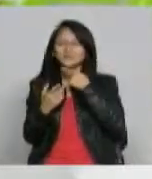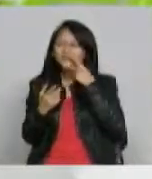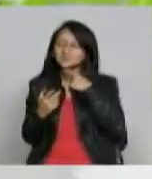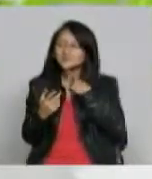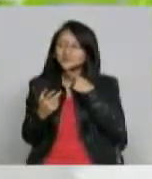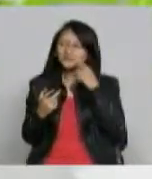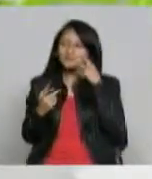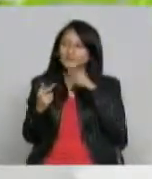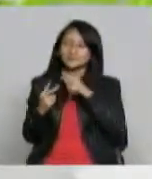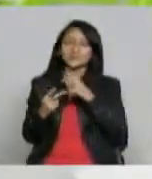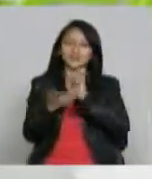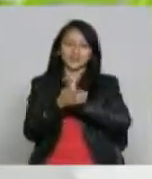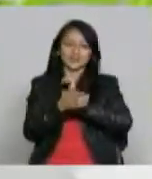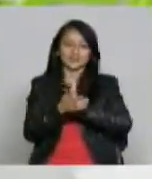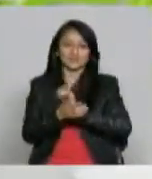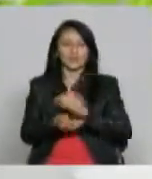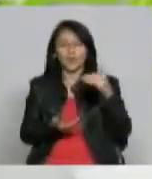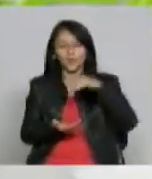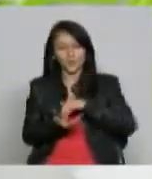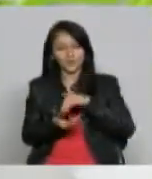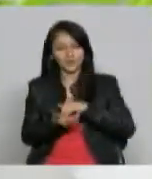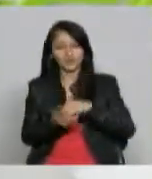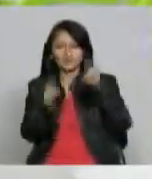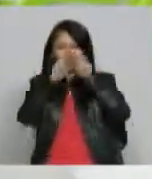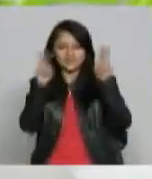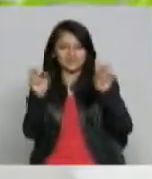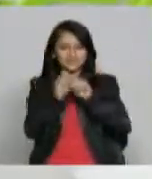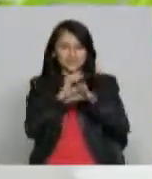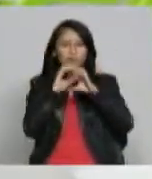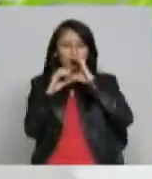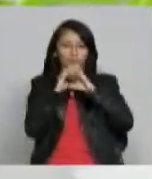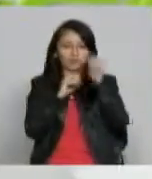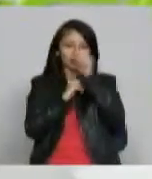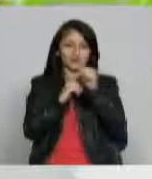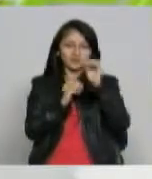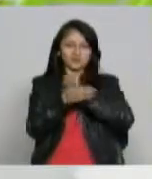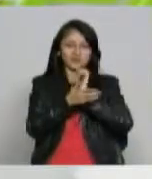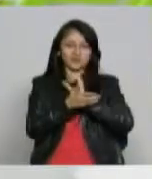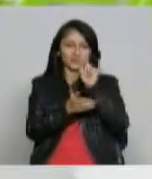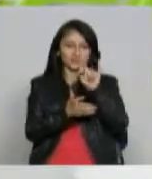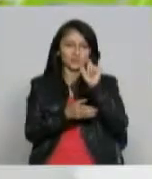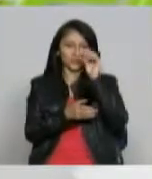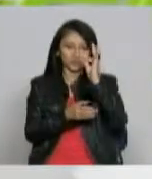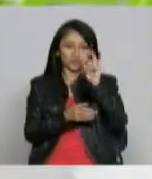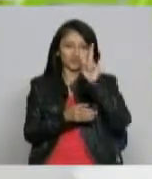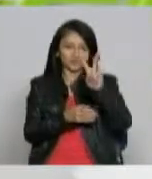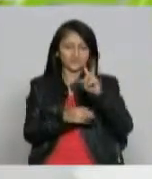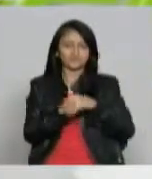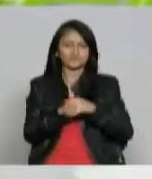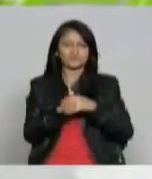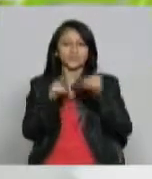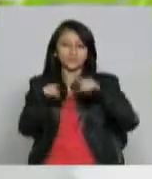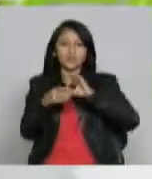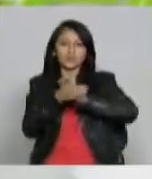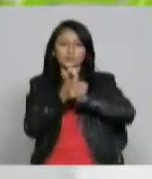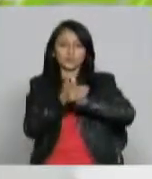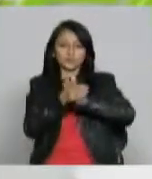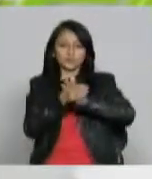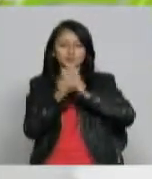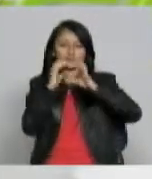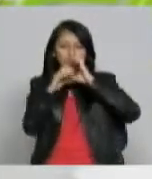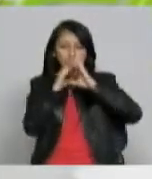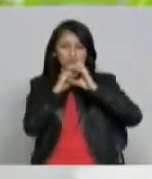que es el canal regional telecafé vuelvo y repito correos electrónicos comunicaciones arroba telecafé.tv comunicación interna